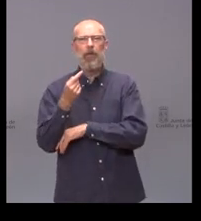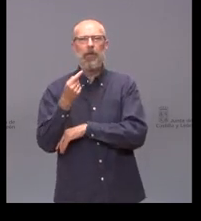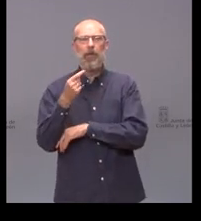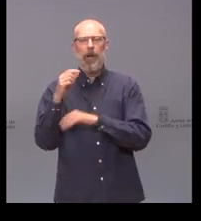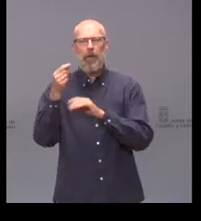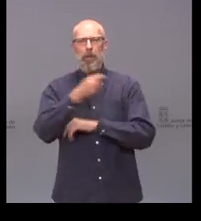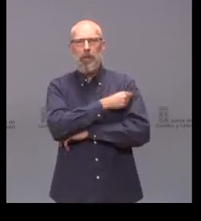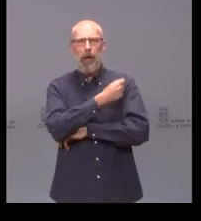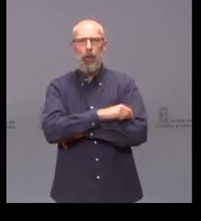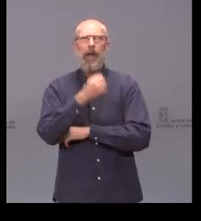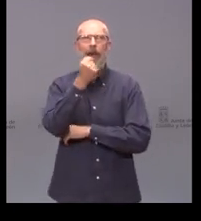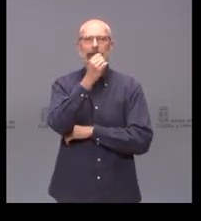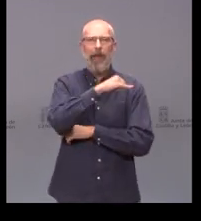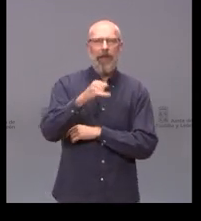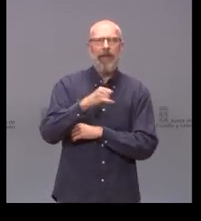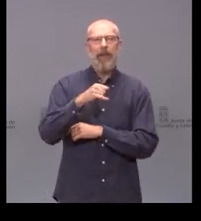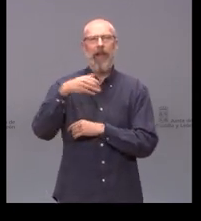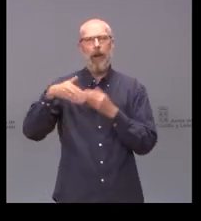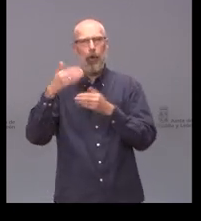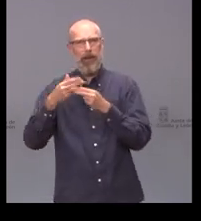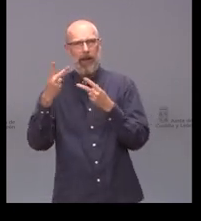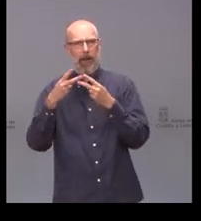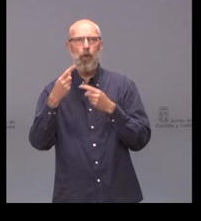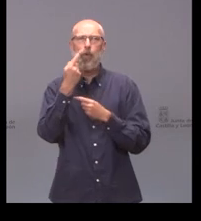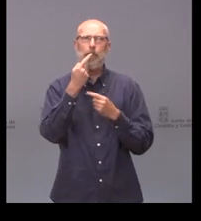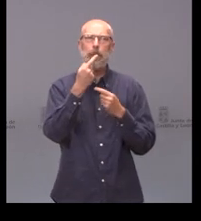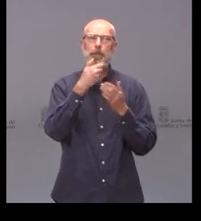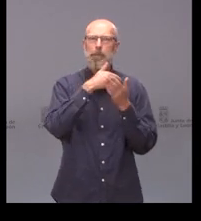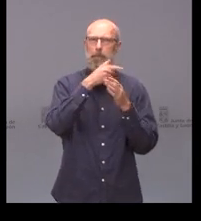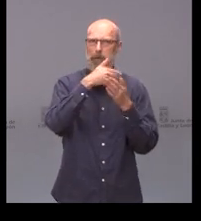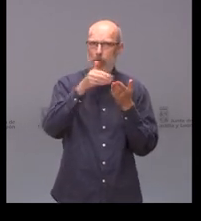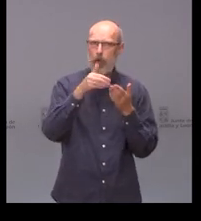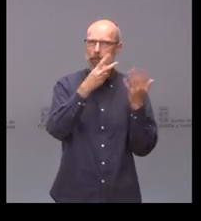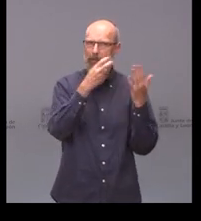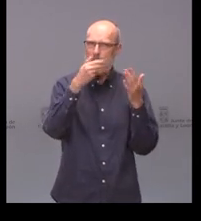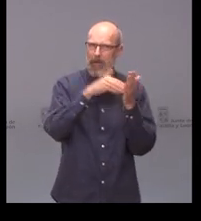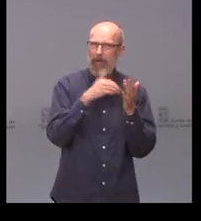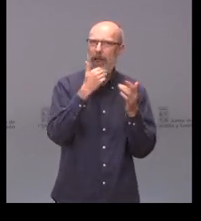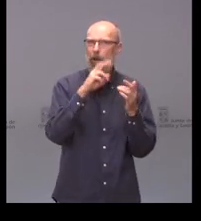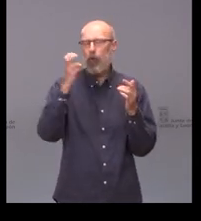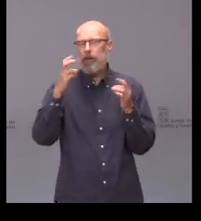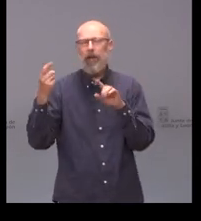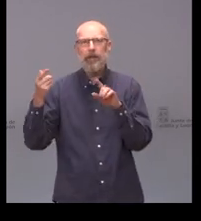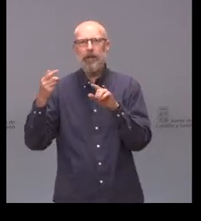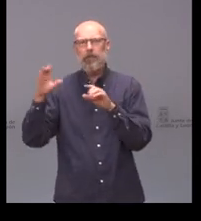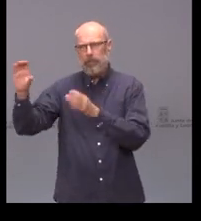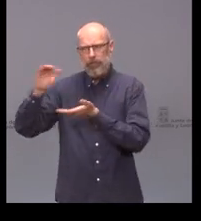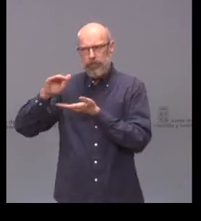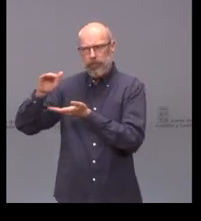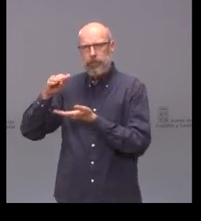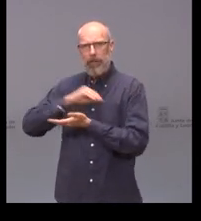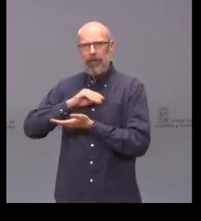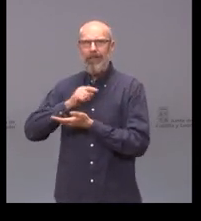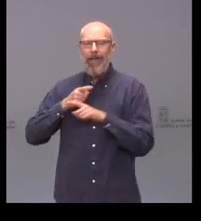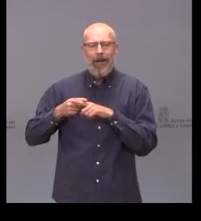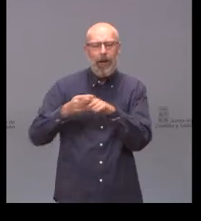y de Moderna creo que habló de un millón setecientas mil de AstraZeneca saben ya más o menos cuántas cuál sería el reparto para Castilla y León de estas vacunas muchas gracias